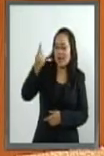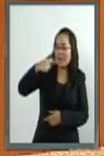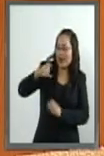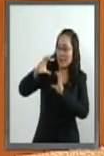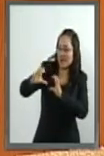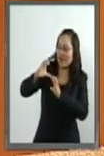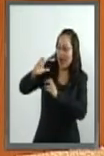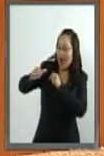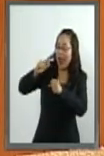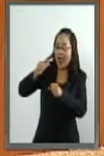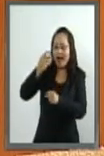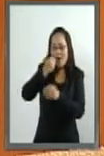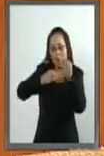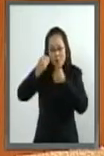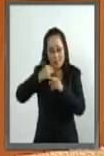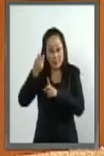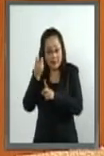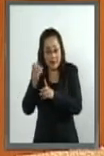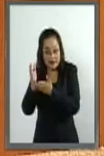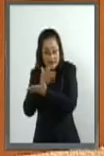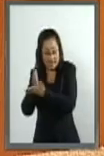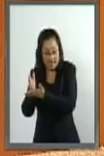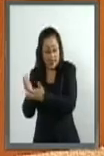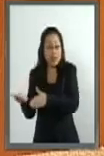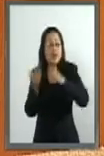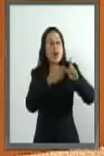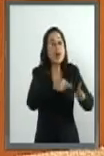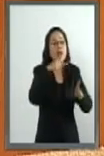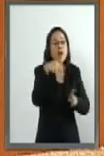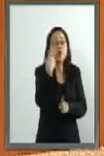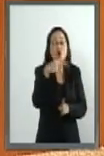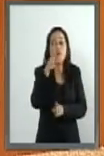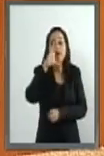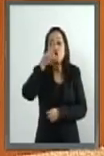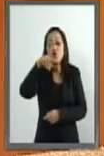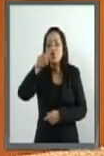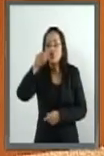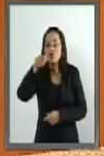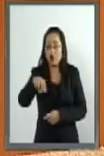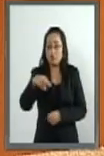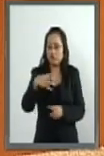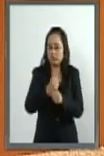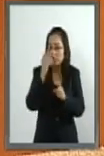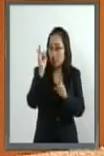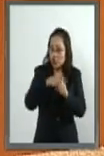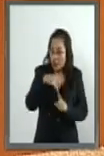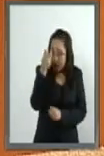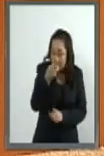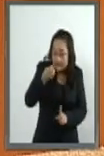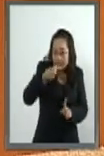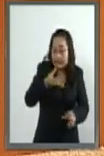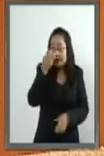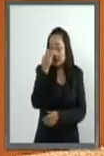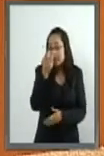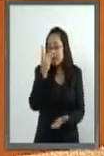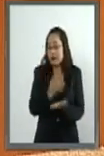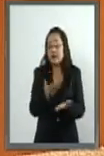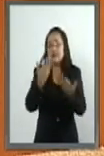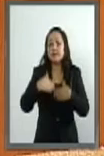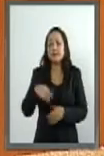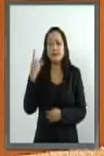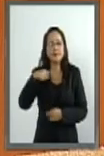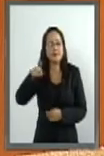Estos, se llaman condones, y un énfasis en las personas más afectadas y más